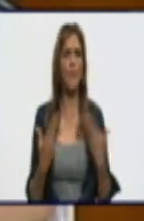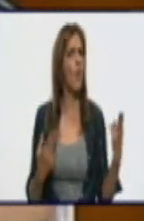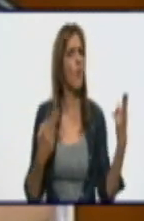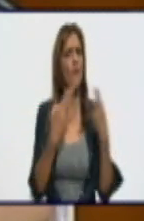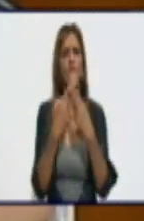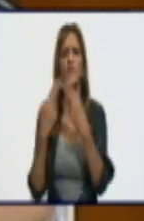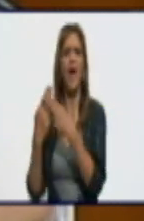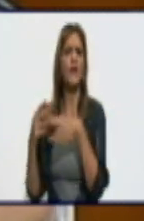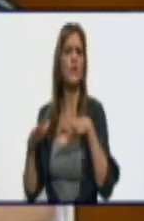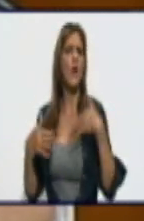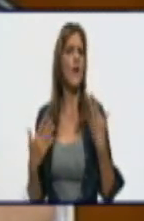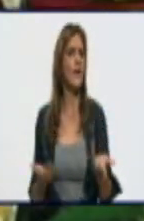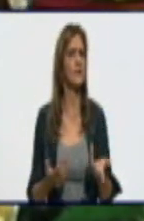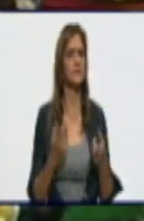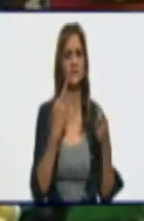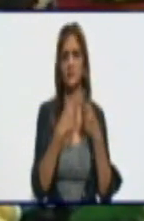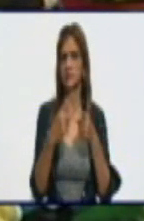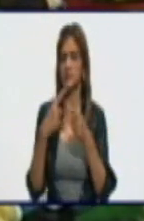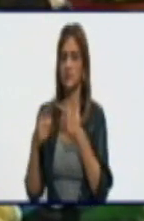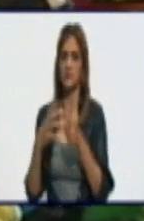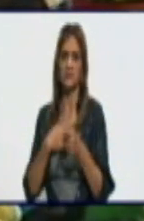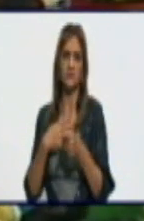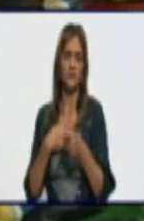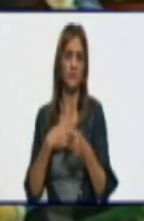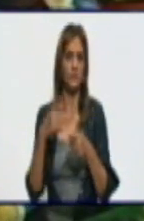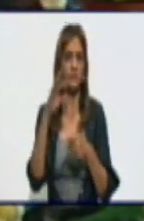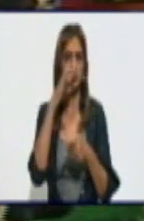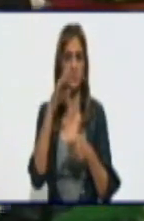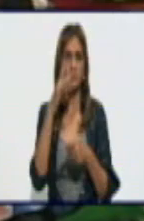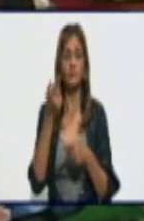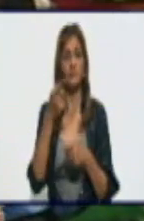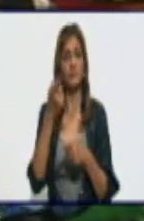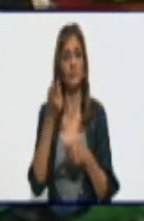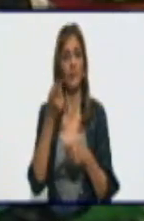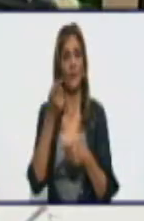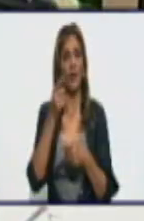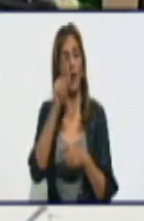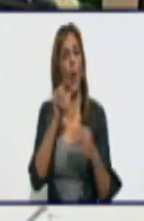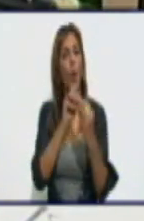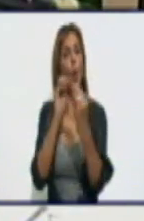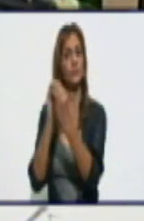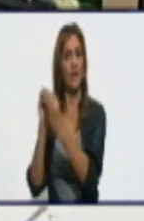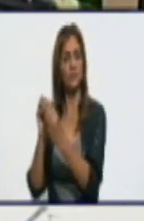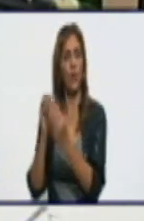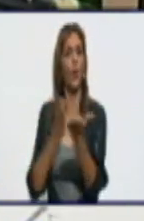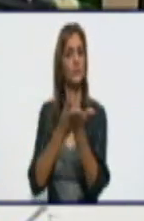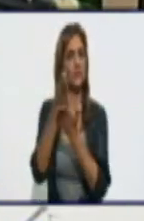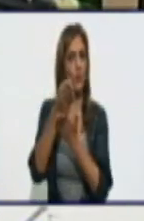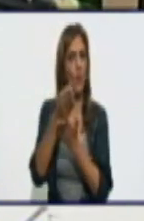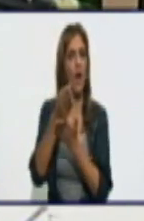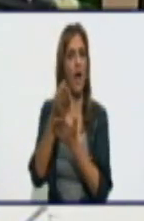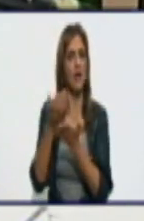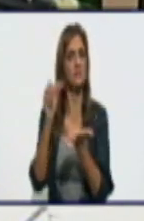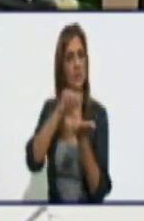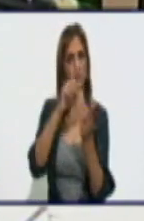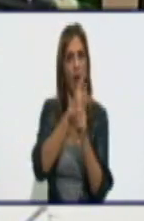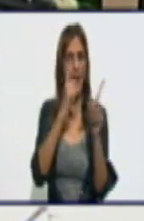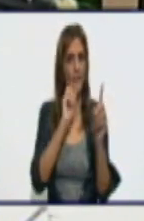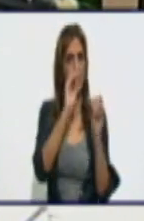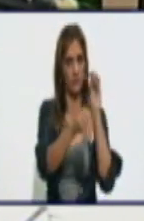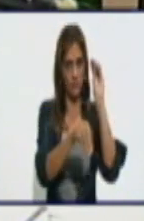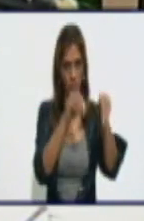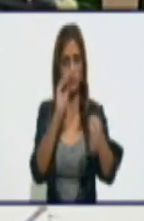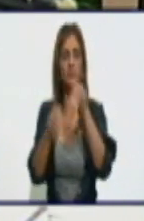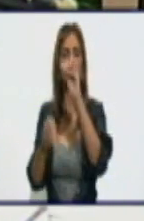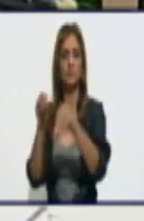alergias. ¿Se siguen ingresando los contactos, doctora? ¿Aislando? no. Sí, cómo no. Y eso es precisamente lo